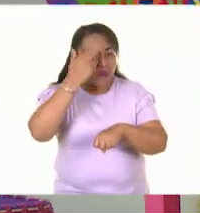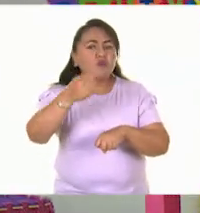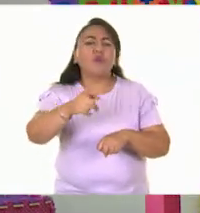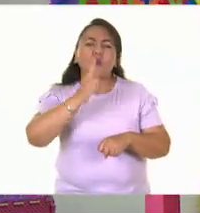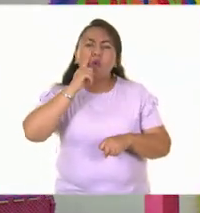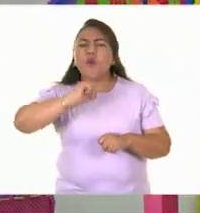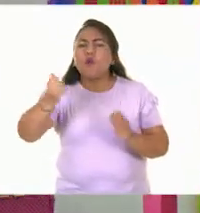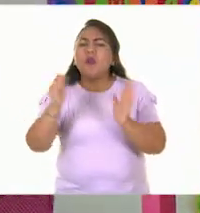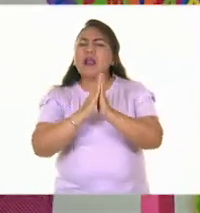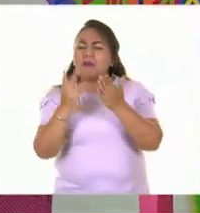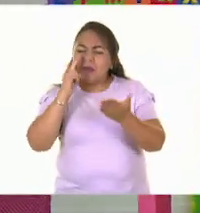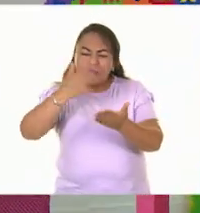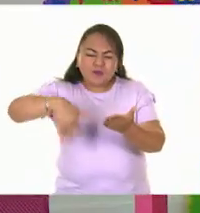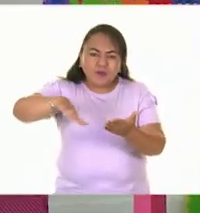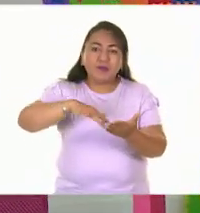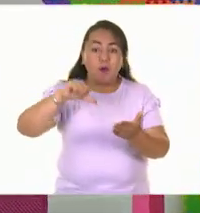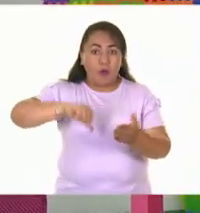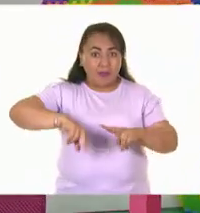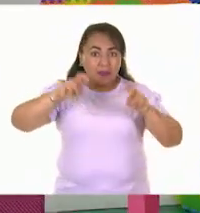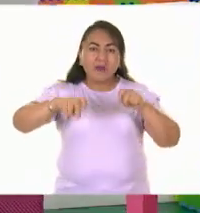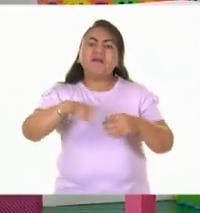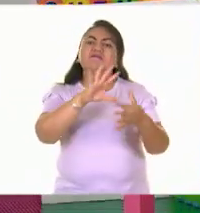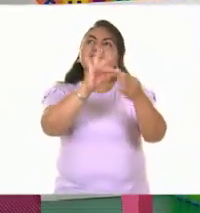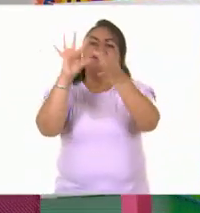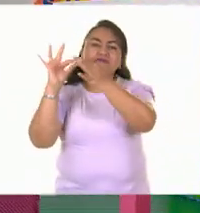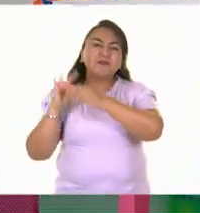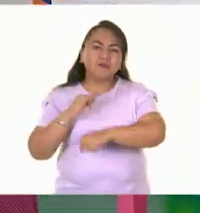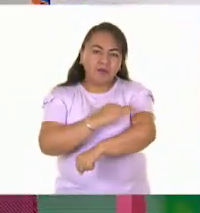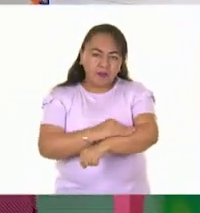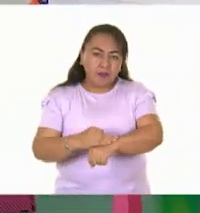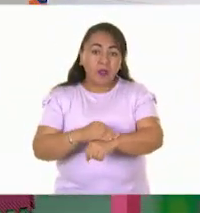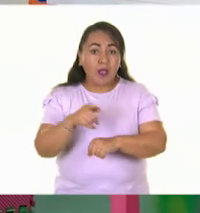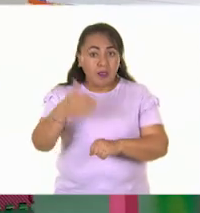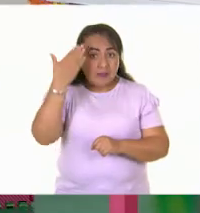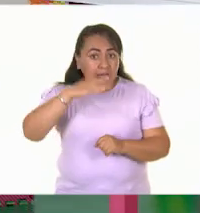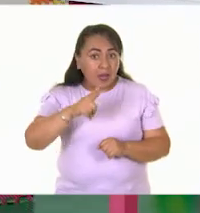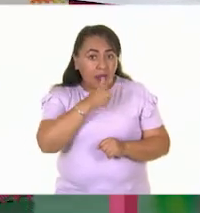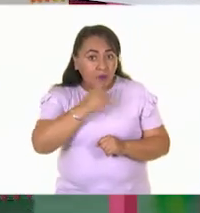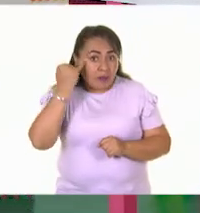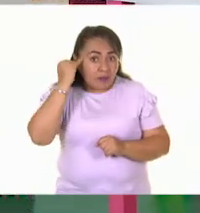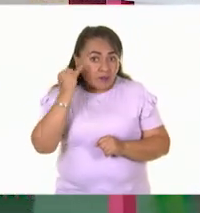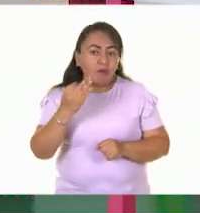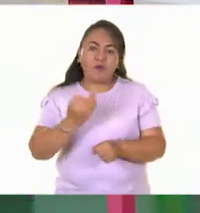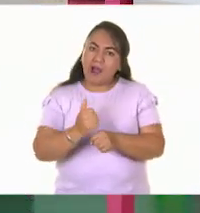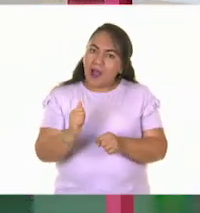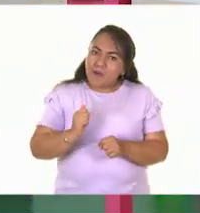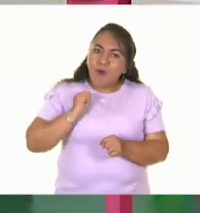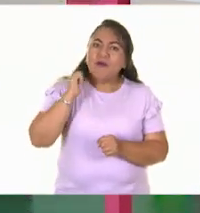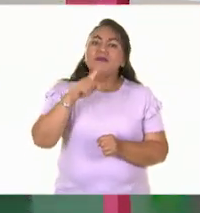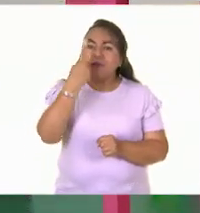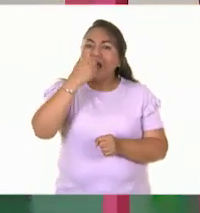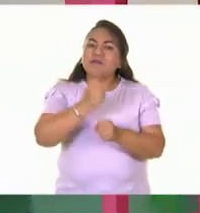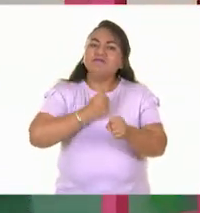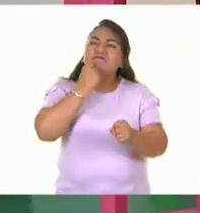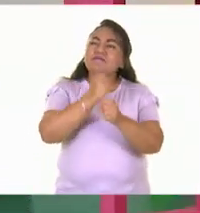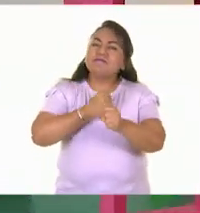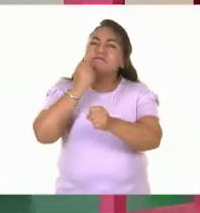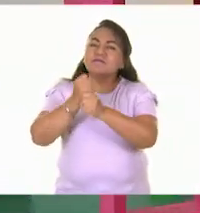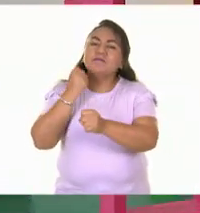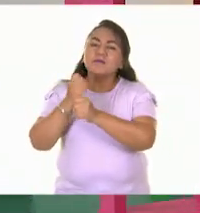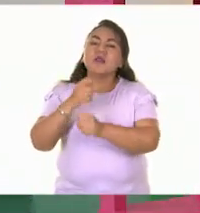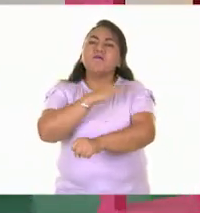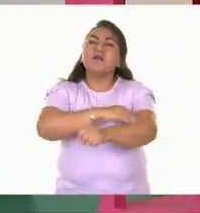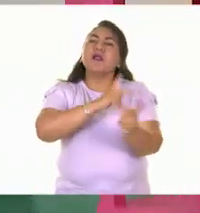consultes otros libros y comenta el tema de hoy con tu familia. Si tienes la fortuna de hablar una lengua indígena, aprovecha también este momento para practicarla y